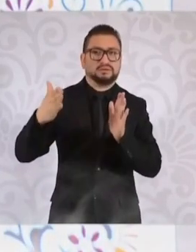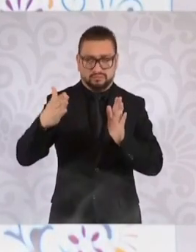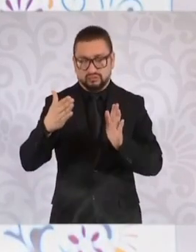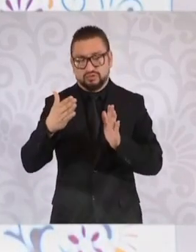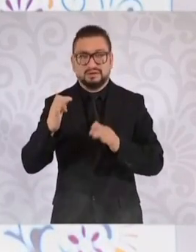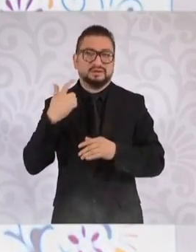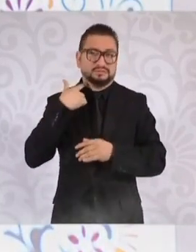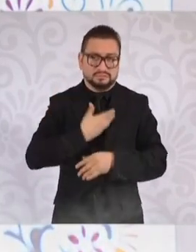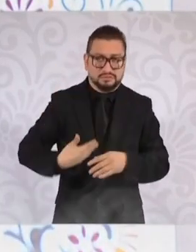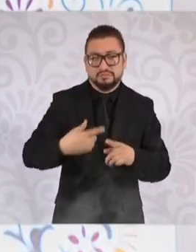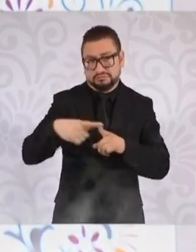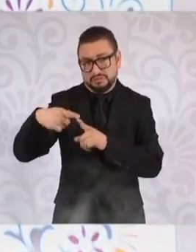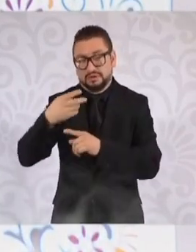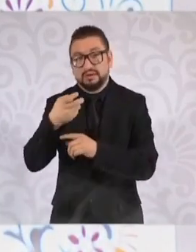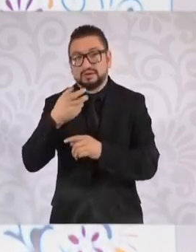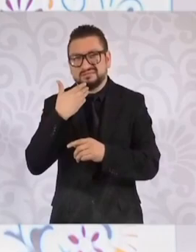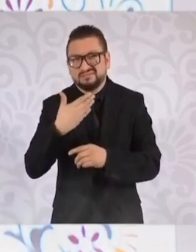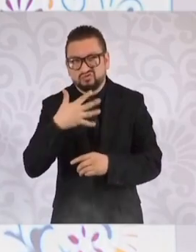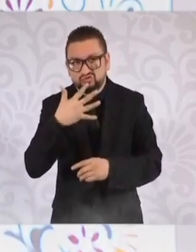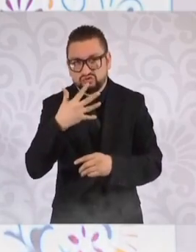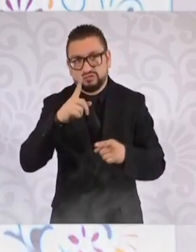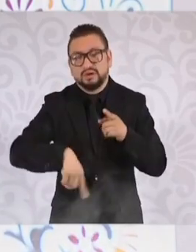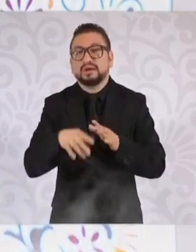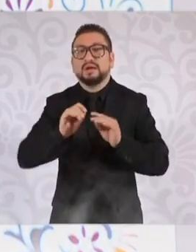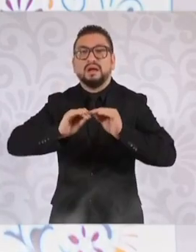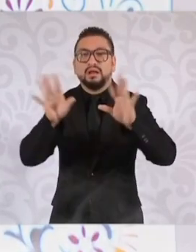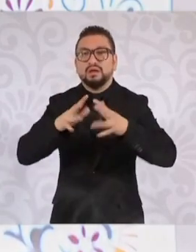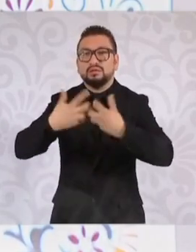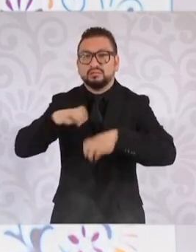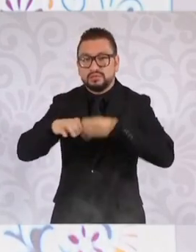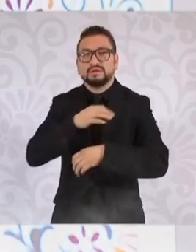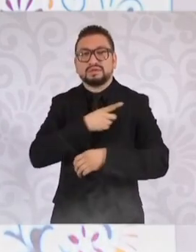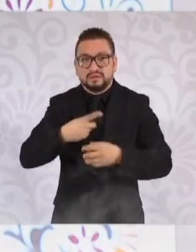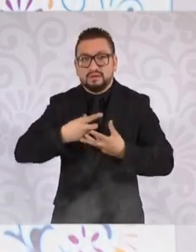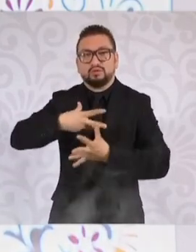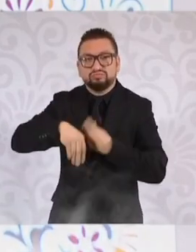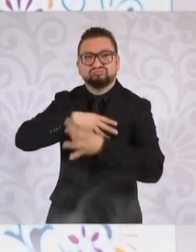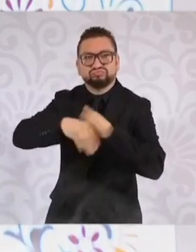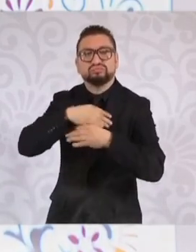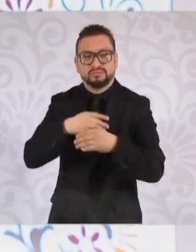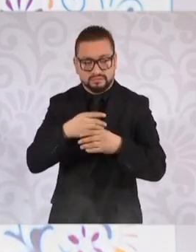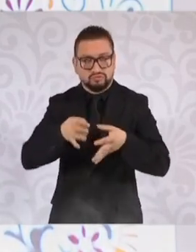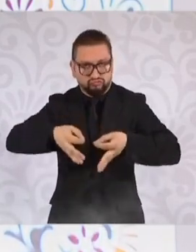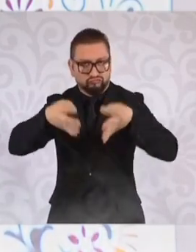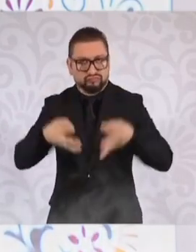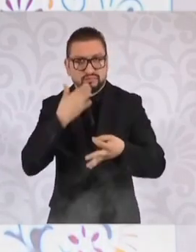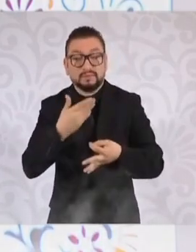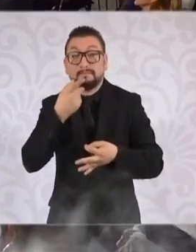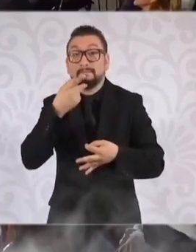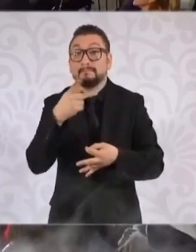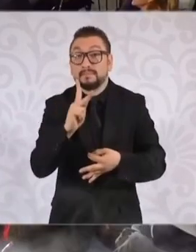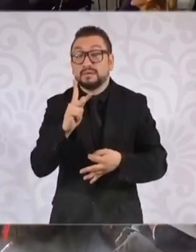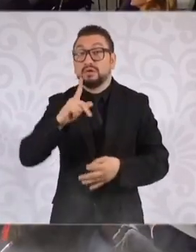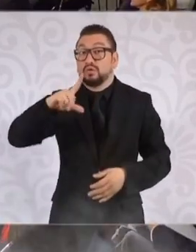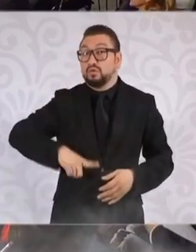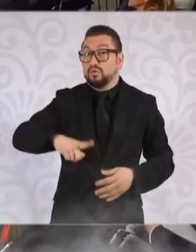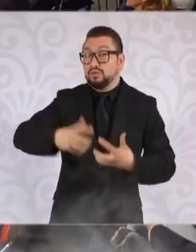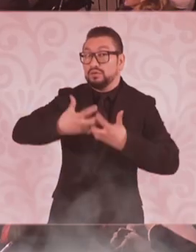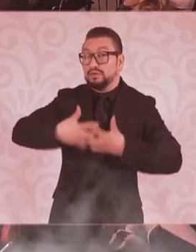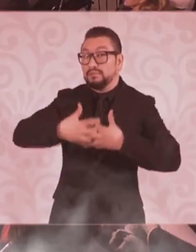neoliberal, pero antes también. Claro que tienen que ser productivas, eficientes, pero tienen una función.